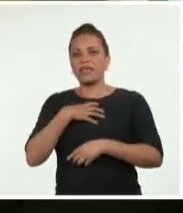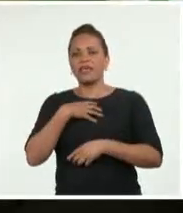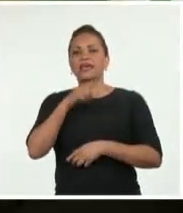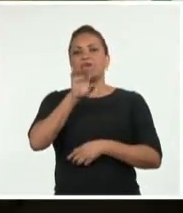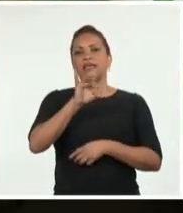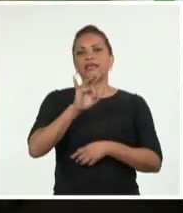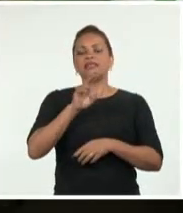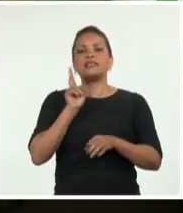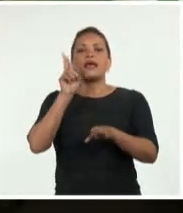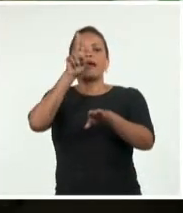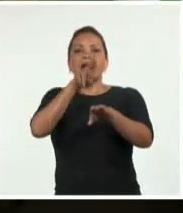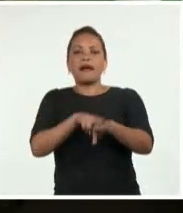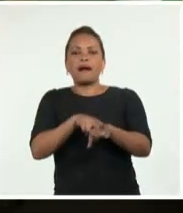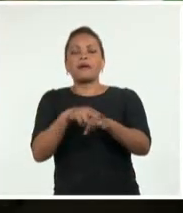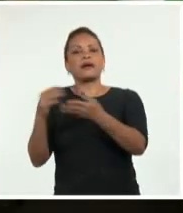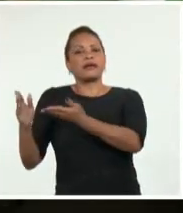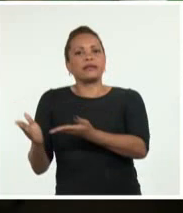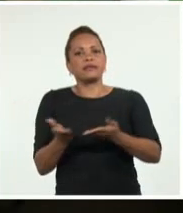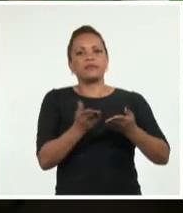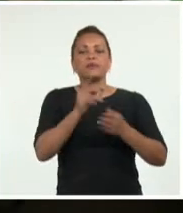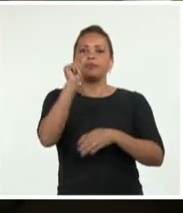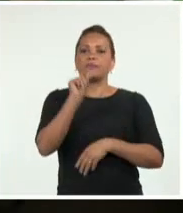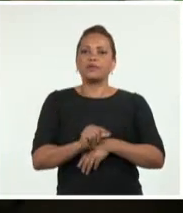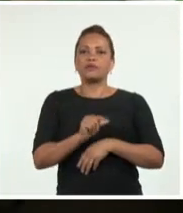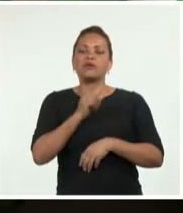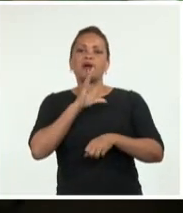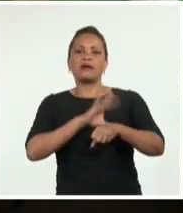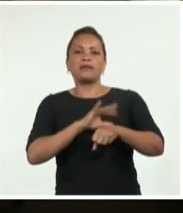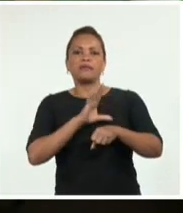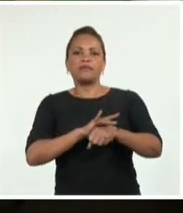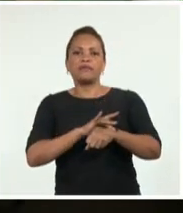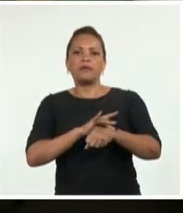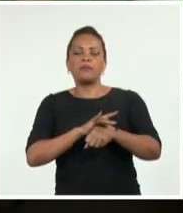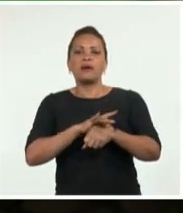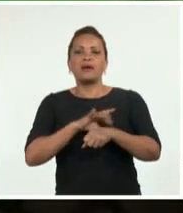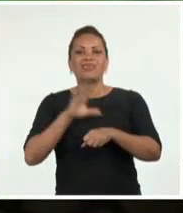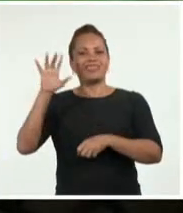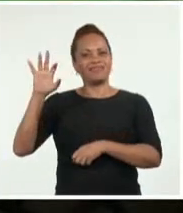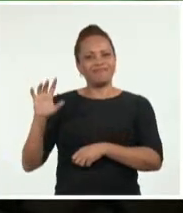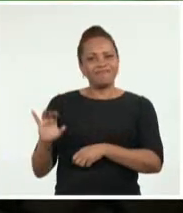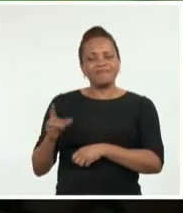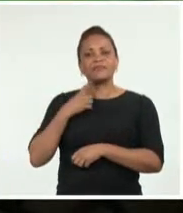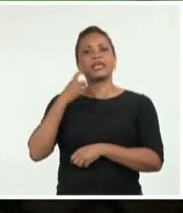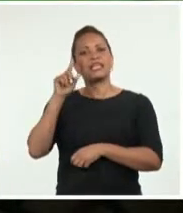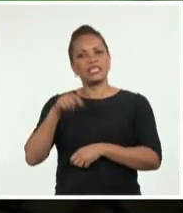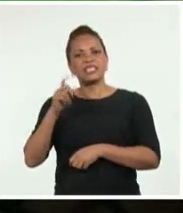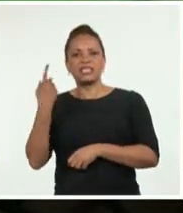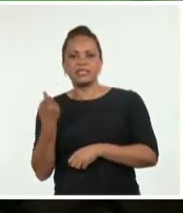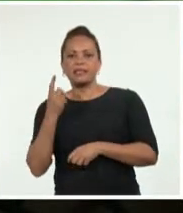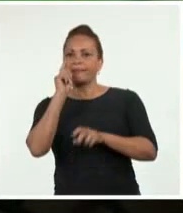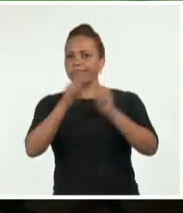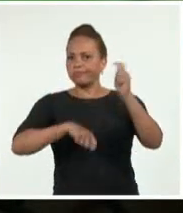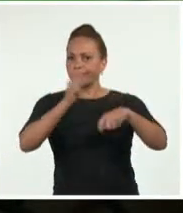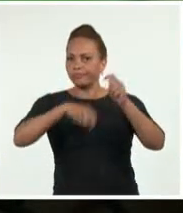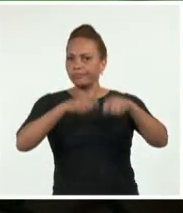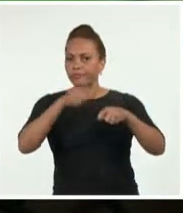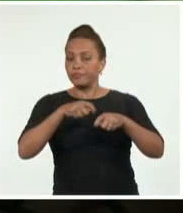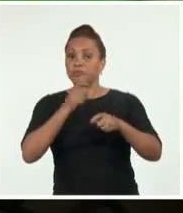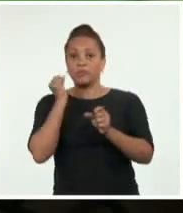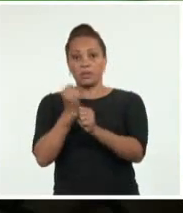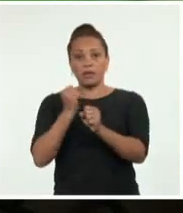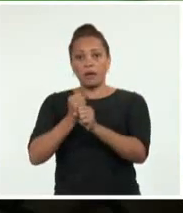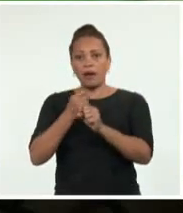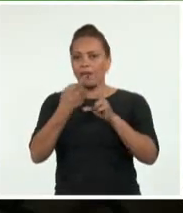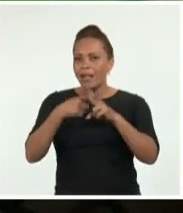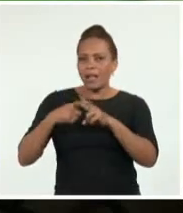15 camas para recibir también a pacientes con enfermedades oncológicas que necesitan intervención quirúrgica. Los trabajos de